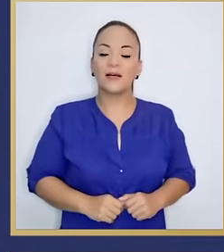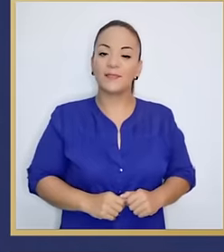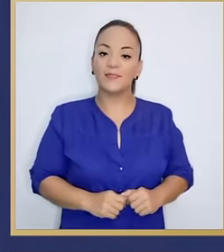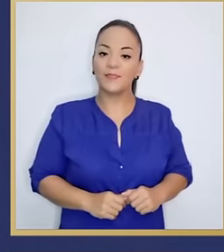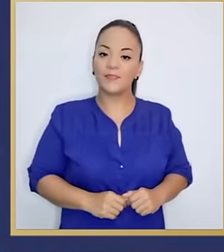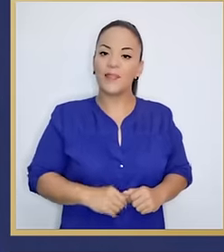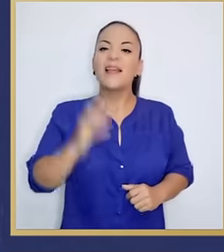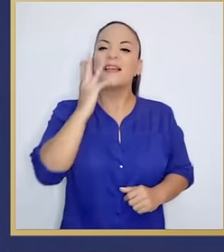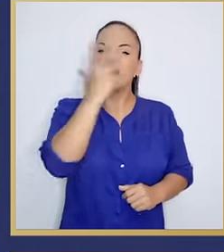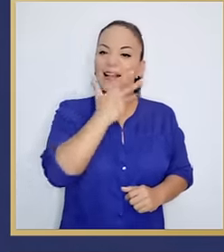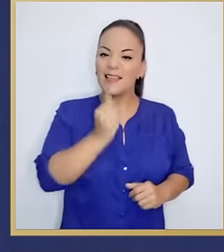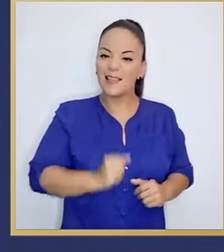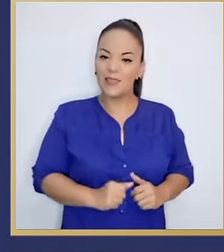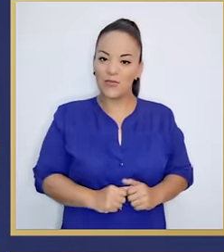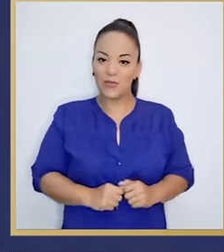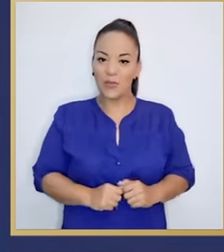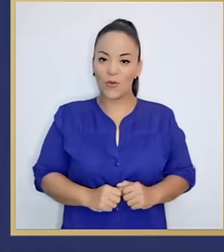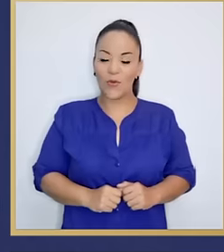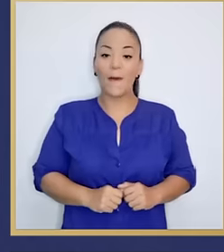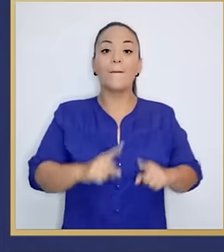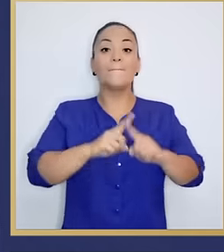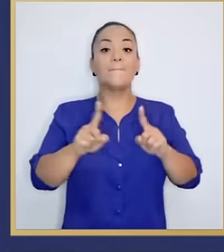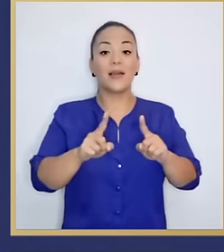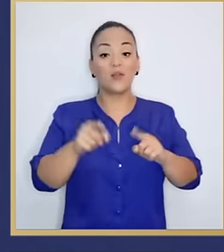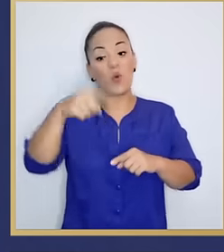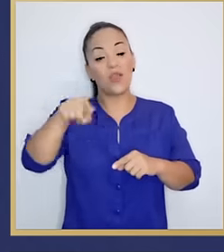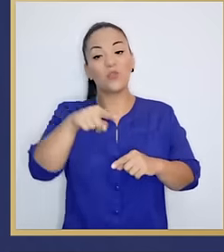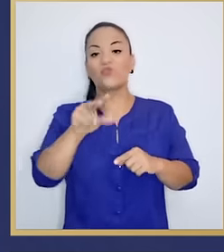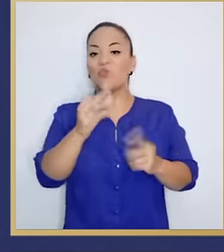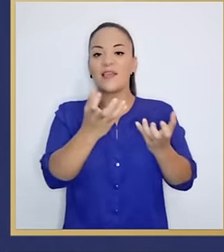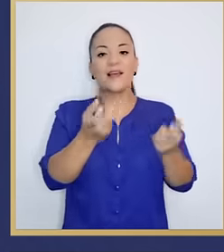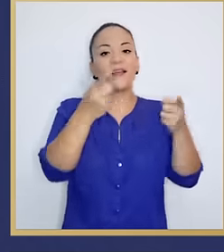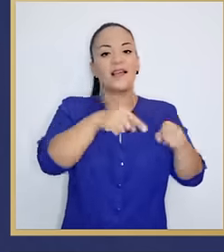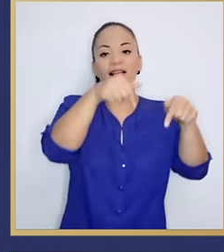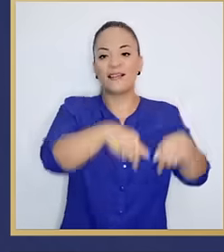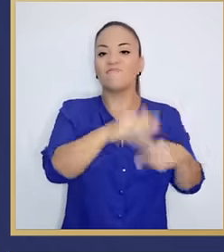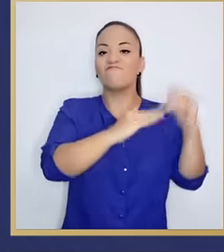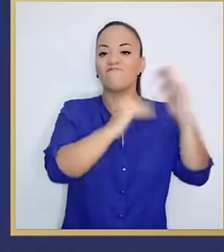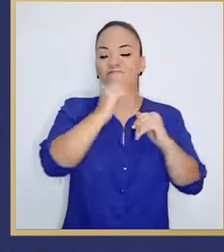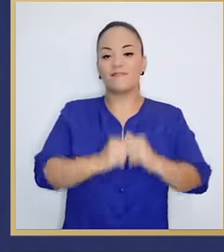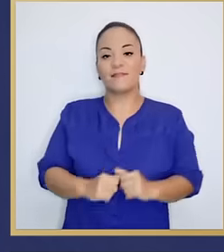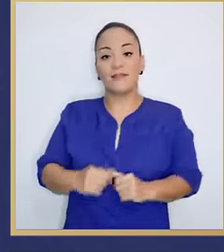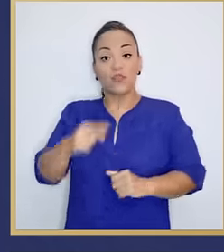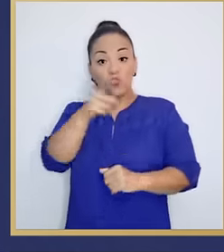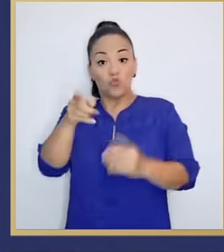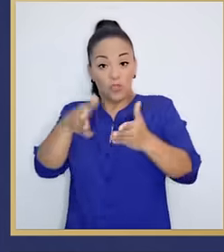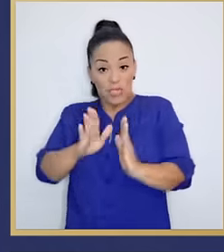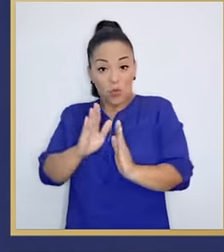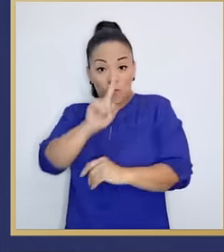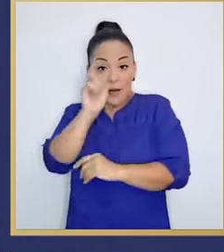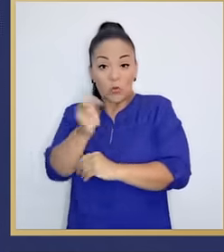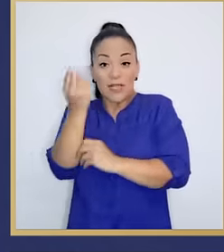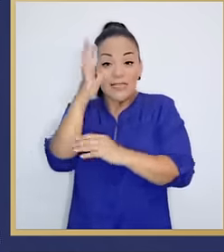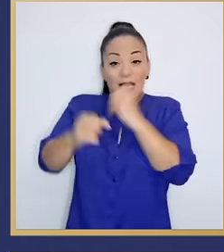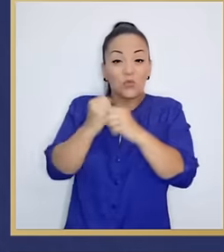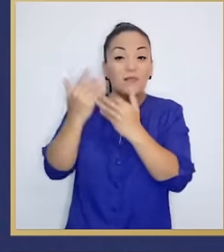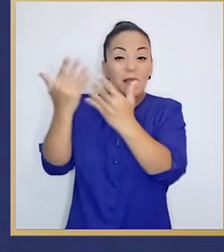pero para que nunca ocurra, Limoneses. ¿Tienen sus hijos 15 años de tiempo pa' esperar? No.